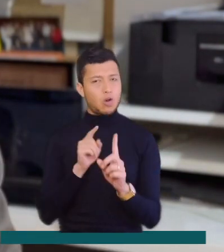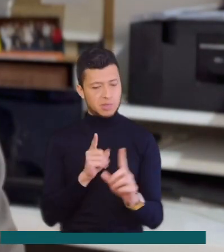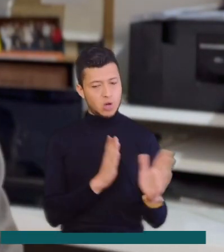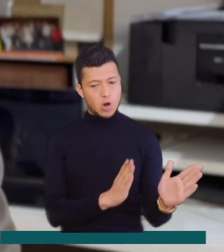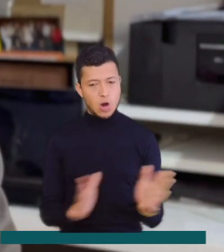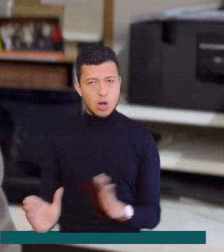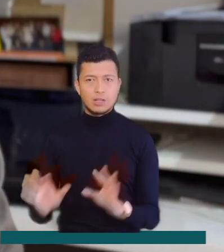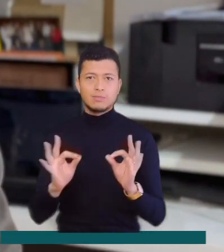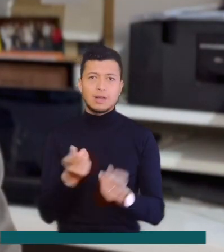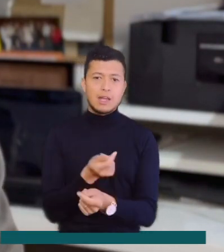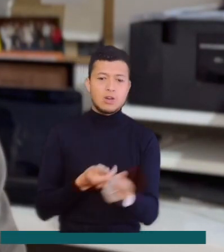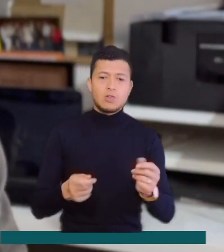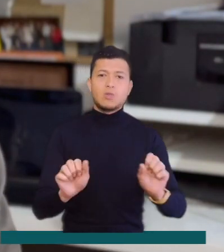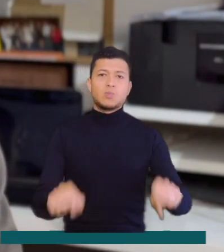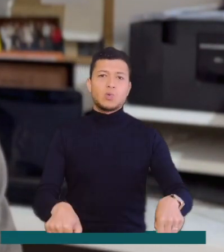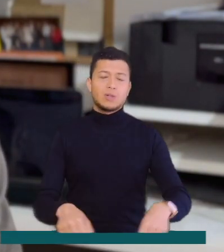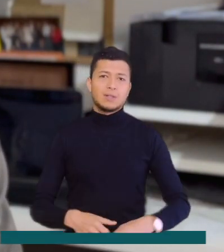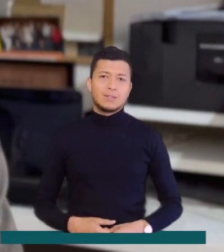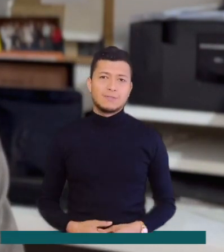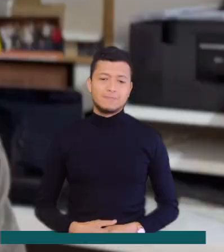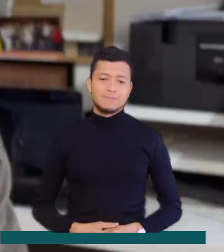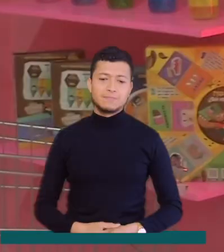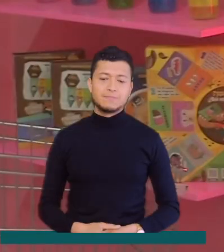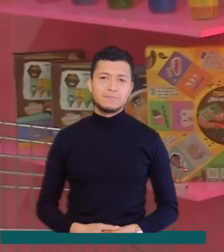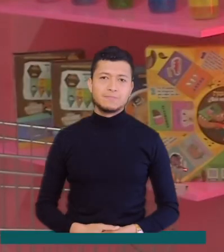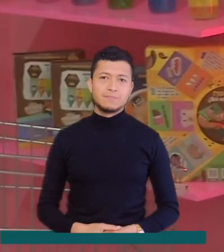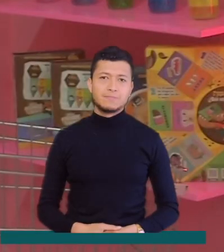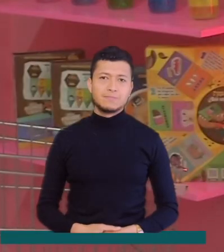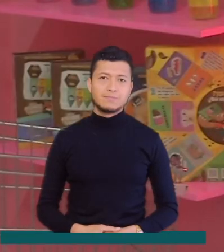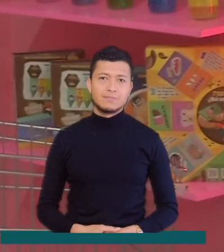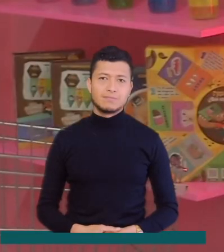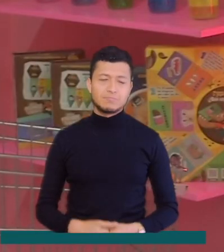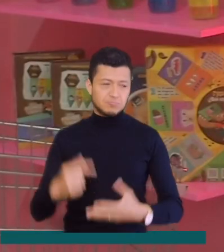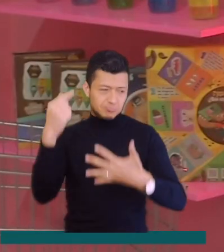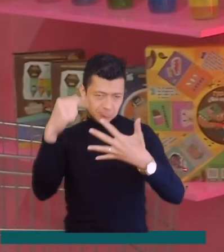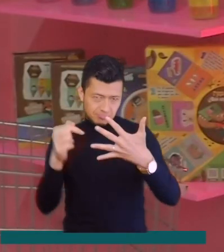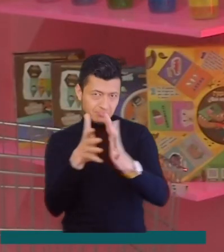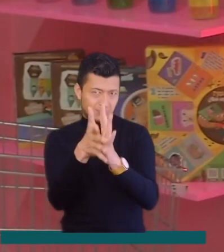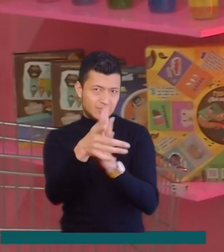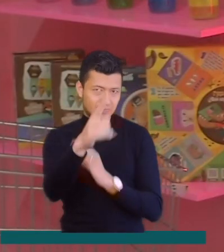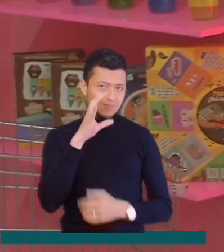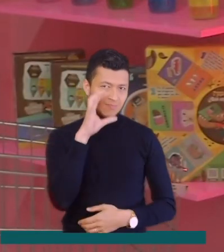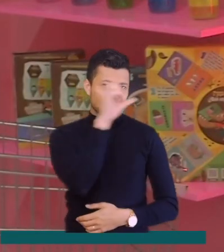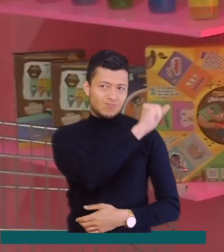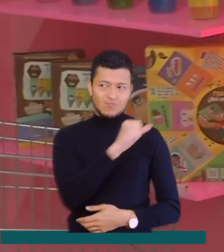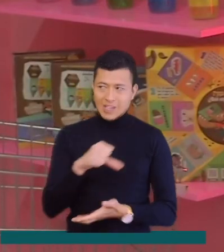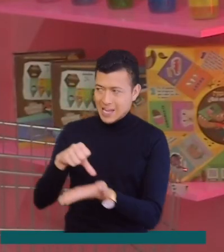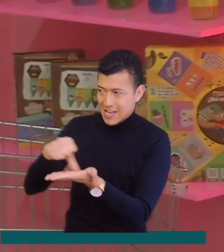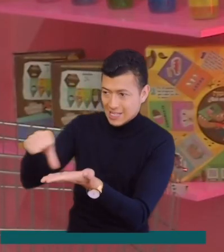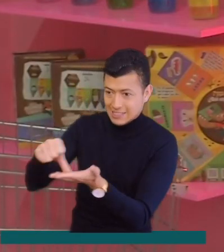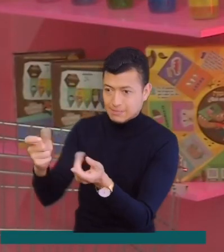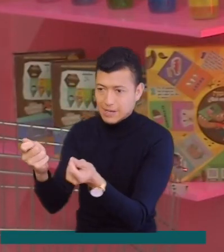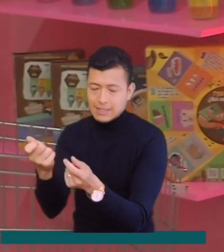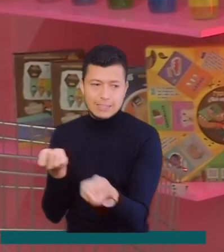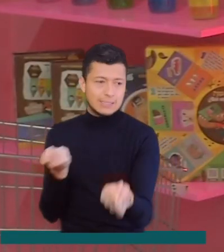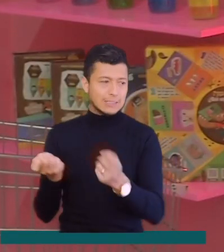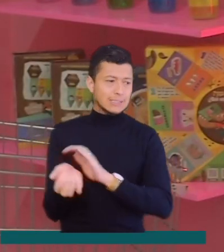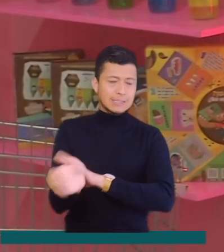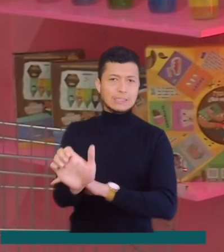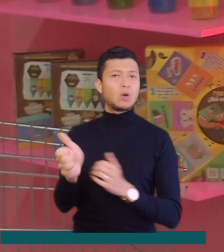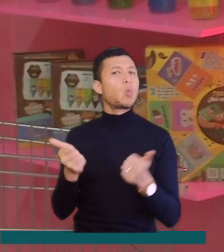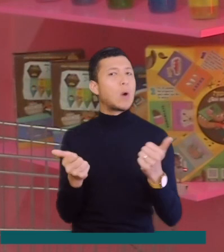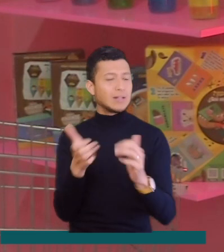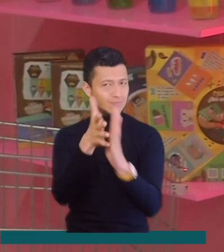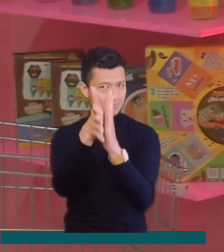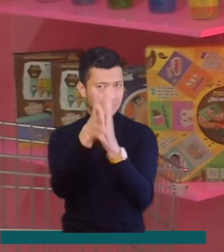un buen orden en nuestra economía. Con todos estos tips, ya puedes diferenciar en qué gastar tu dinero y en qué